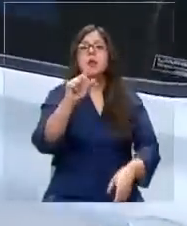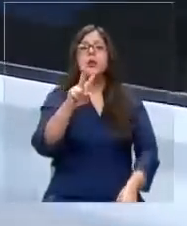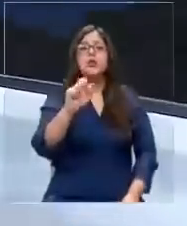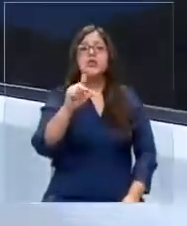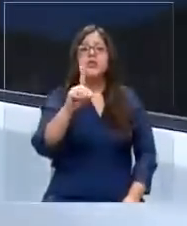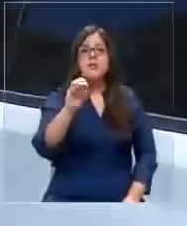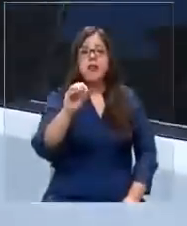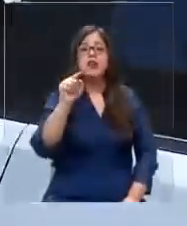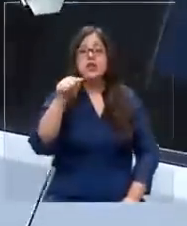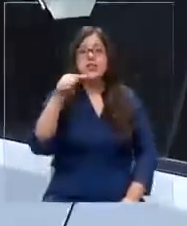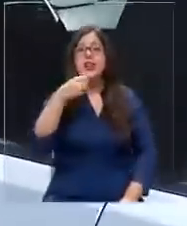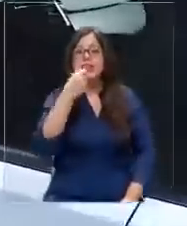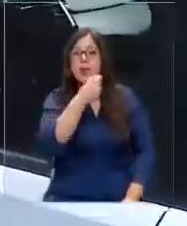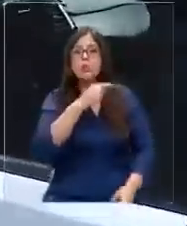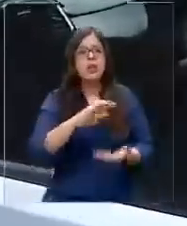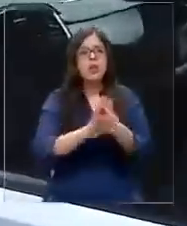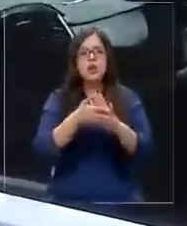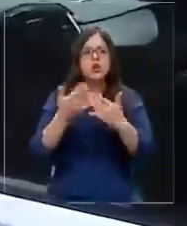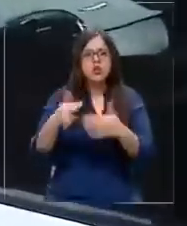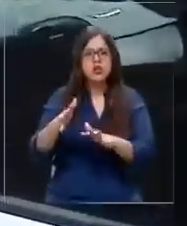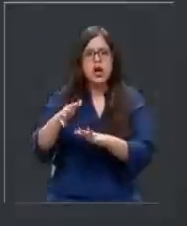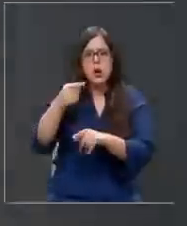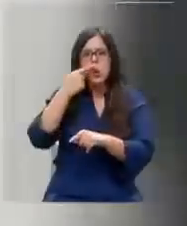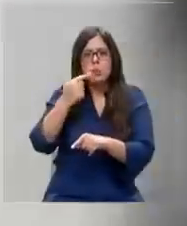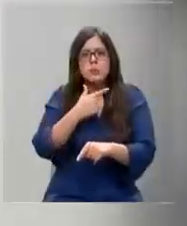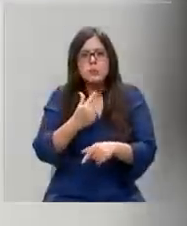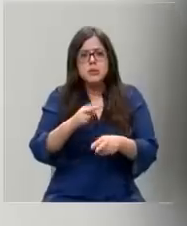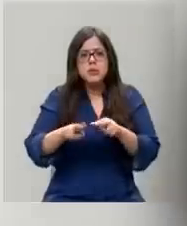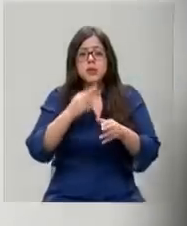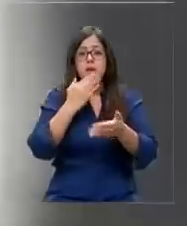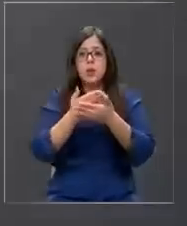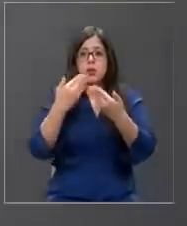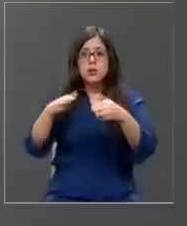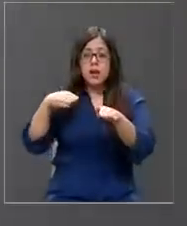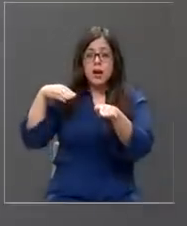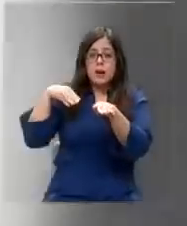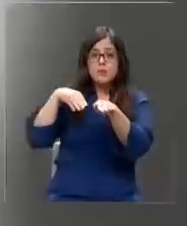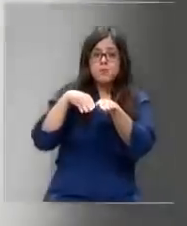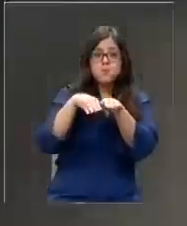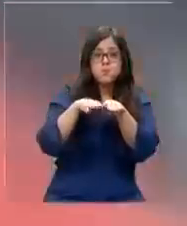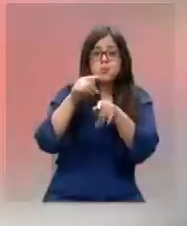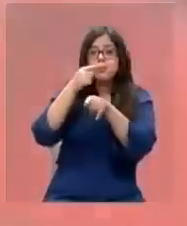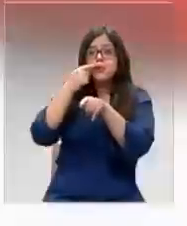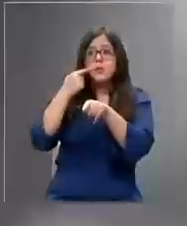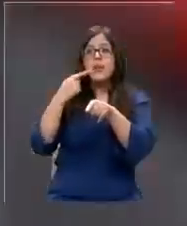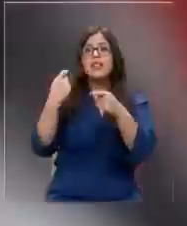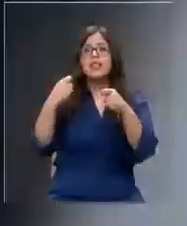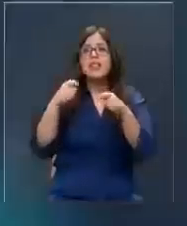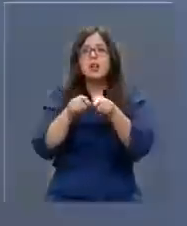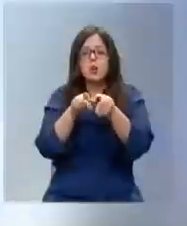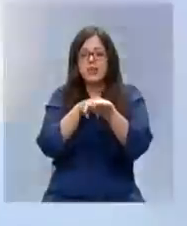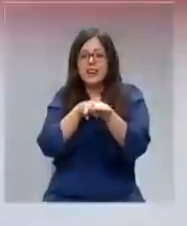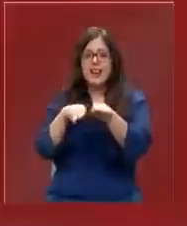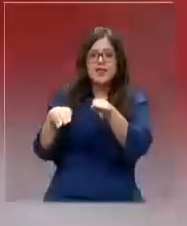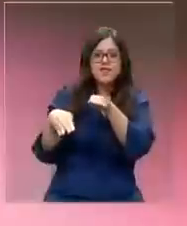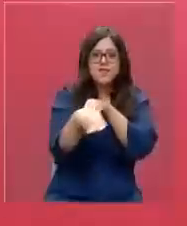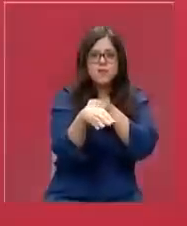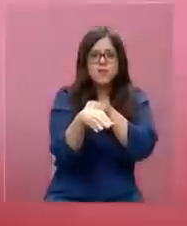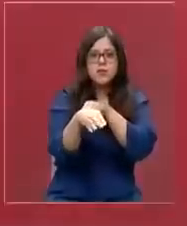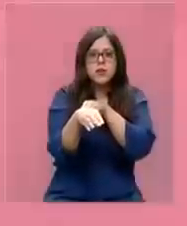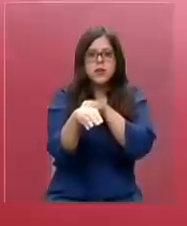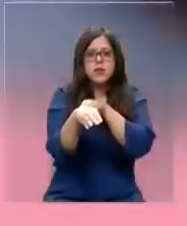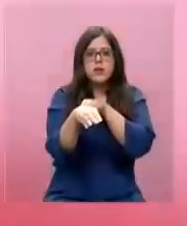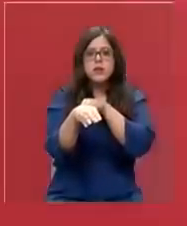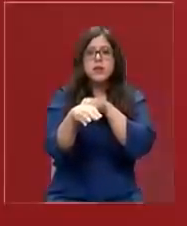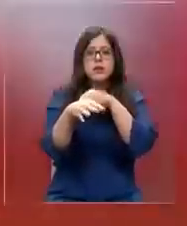fue a propósito. Advierte que al momento de ser impactado por el chofer, él estaba intentando bloquearle el paso tras seguirlo y